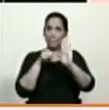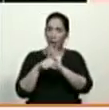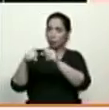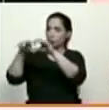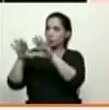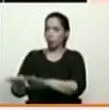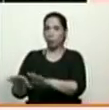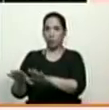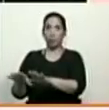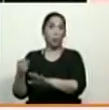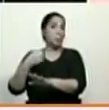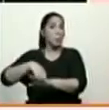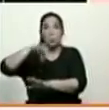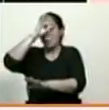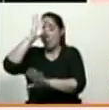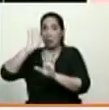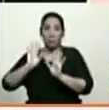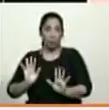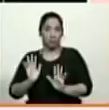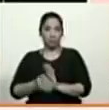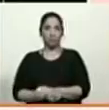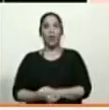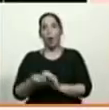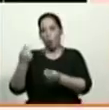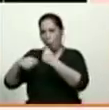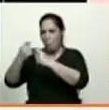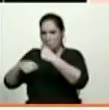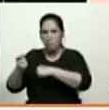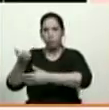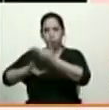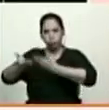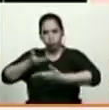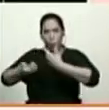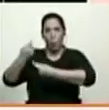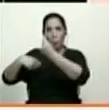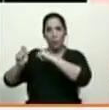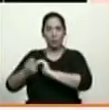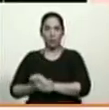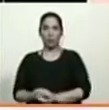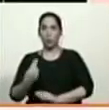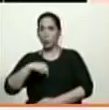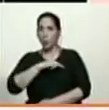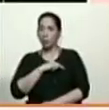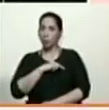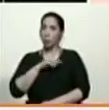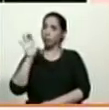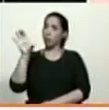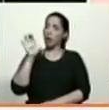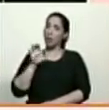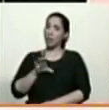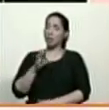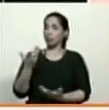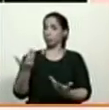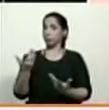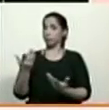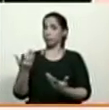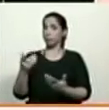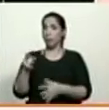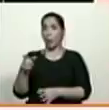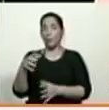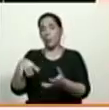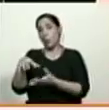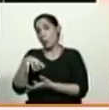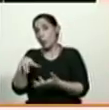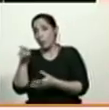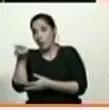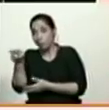indefinida. Bueno, el comercio, el intercambio comercial entre nuestros países le está siendo afectado justamente por